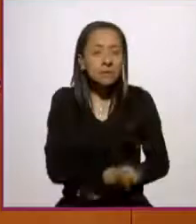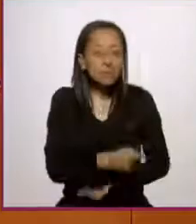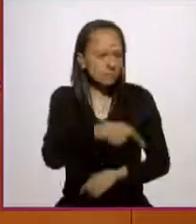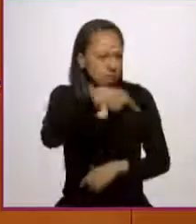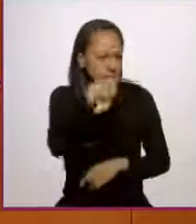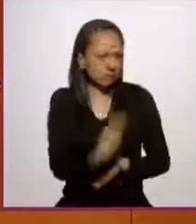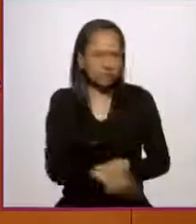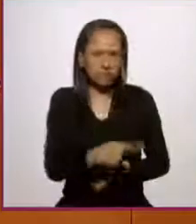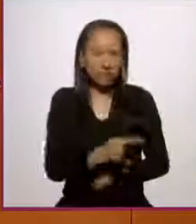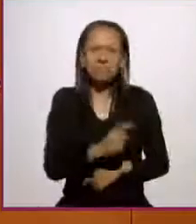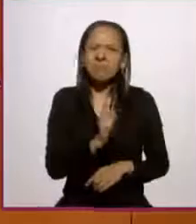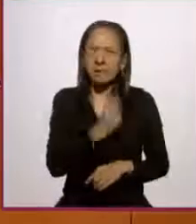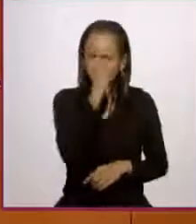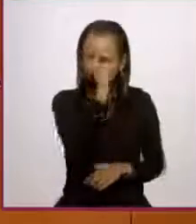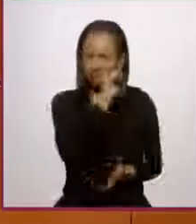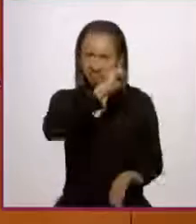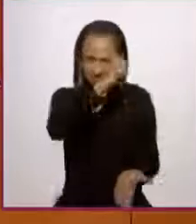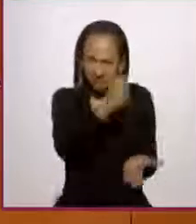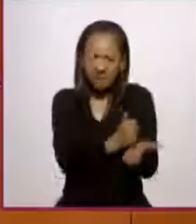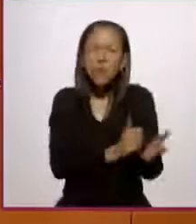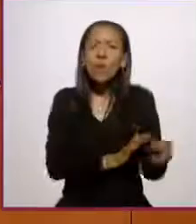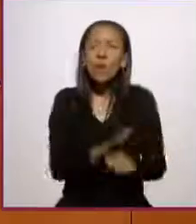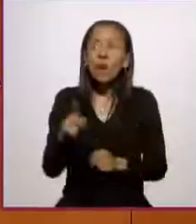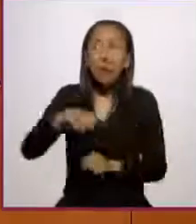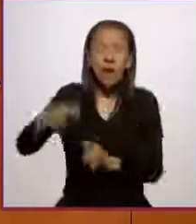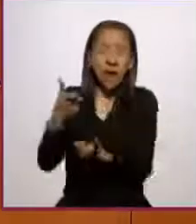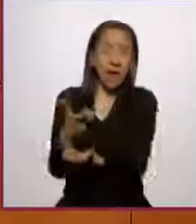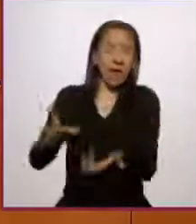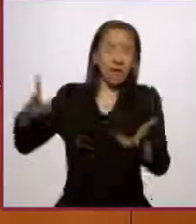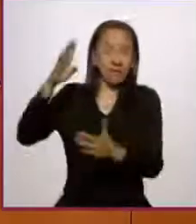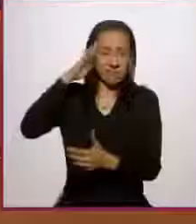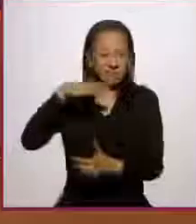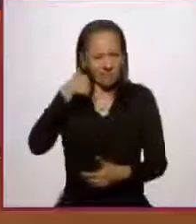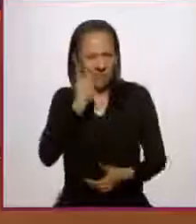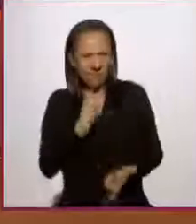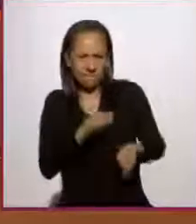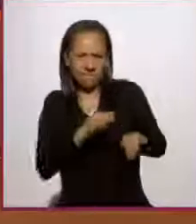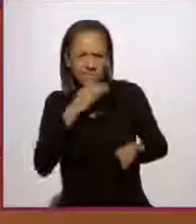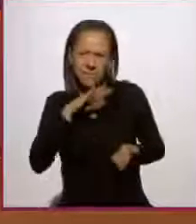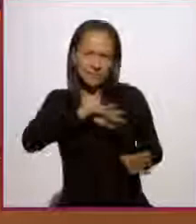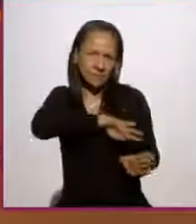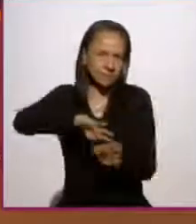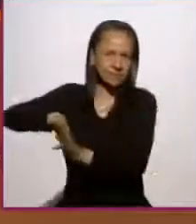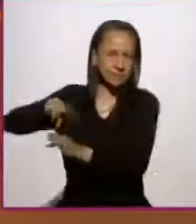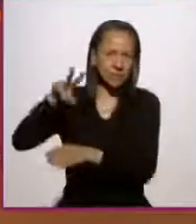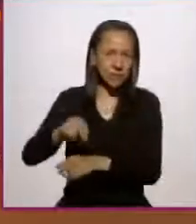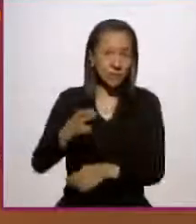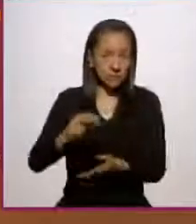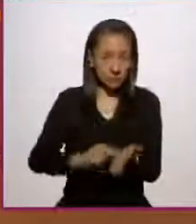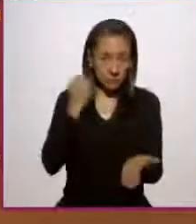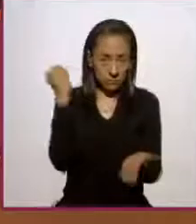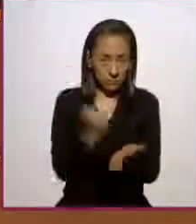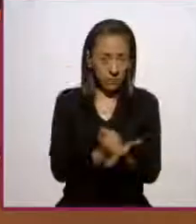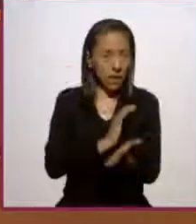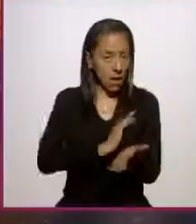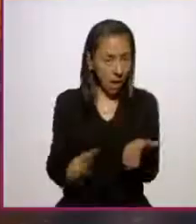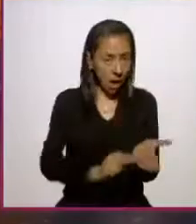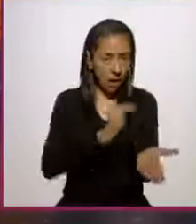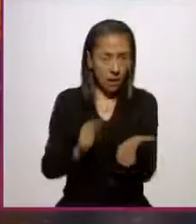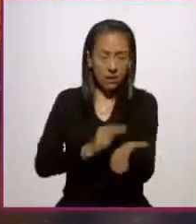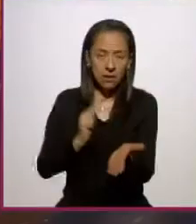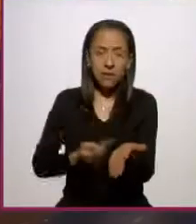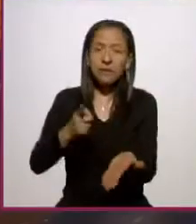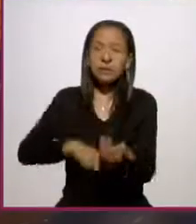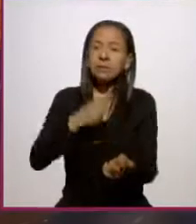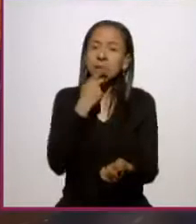propiedad intelectual de los grandes monopolios que quieren el control del maíz. En el dictamen aprobado, se establece que la ley